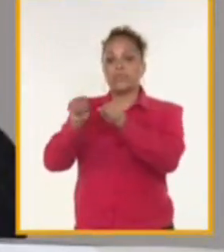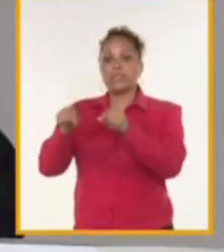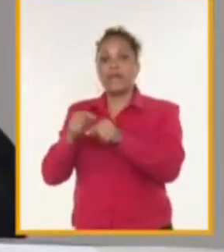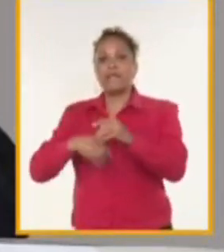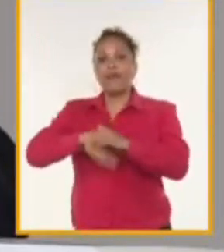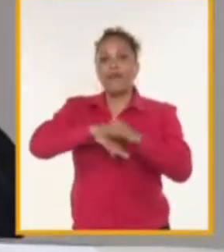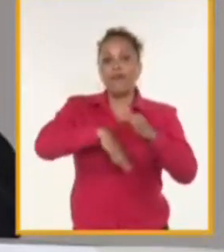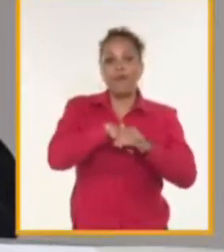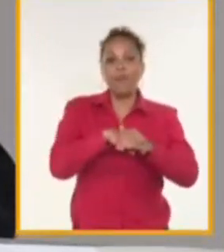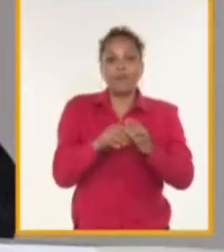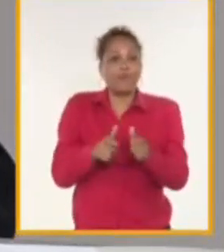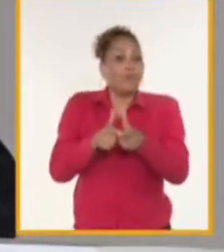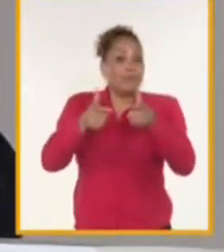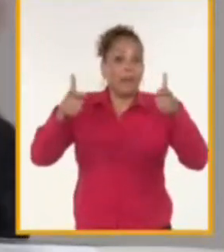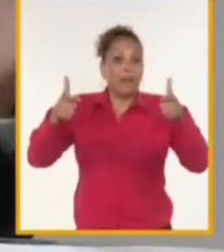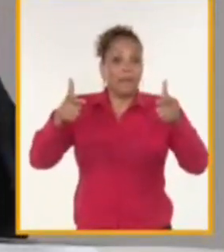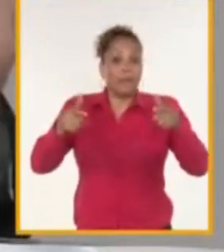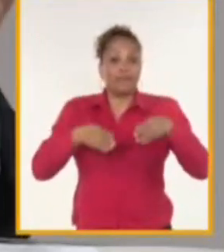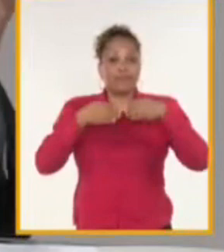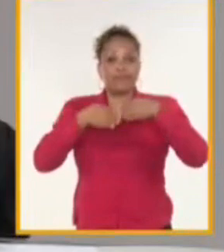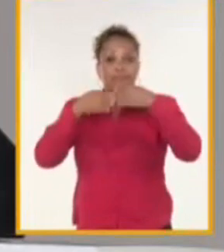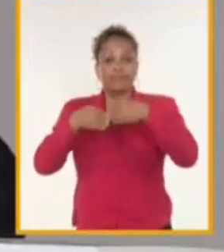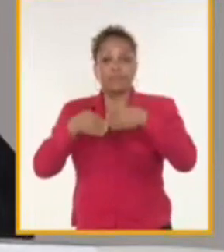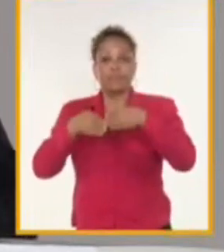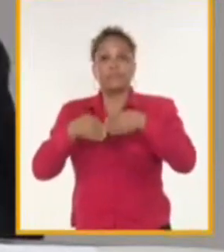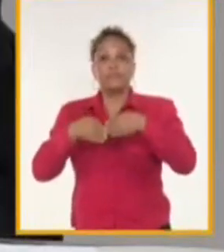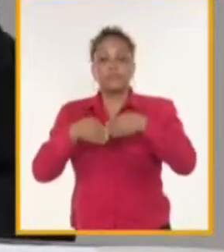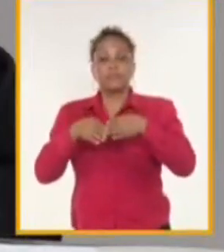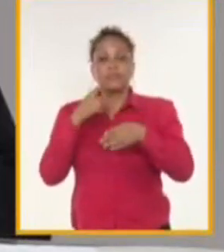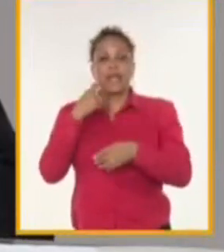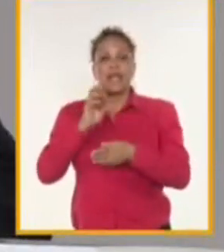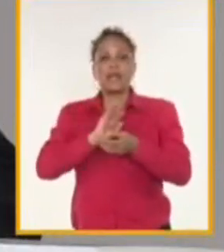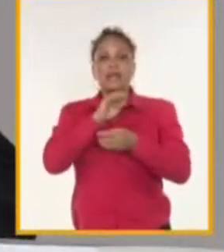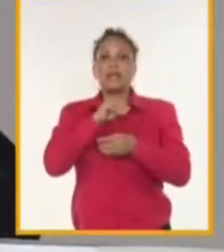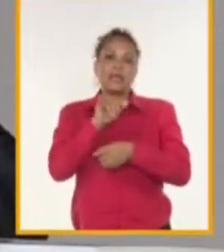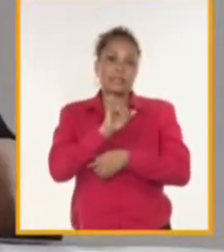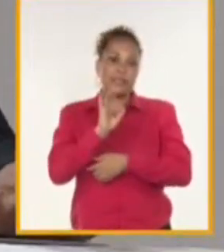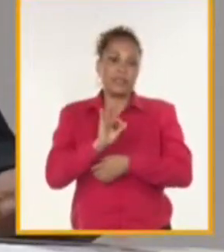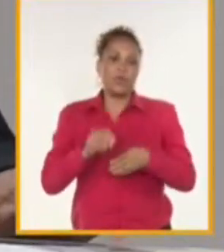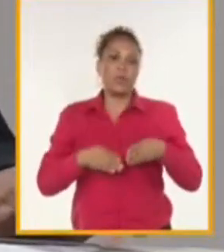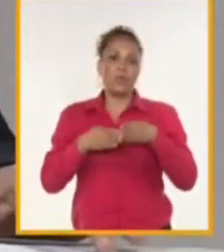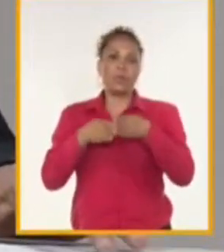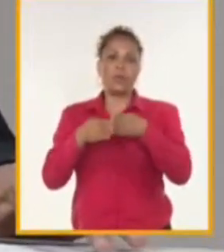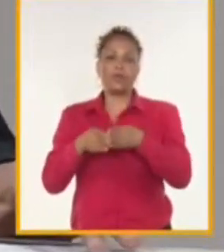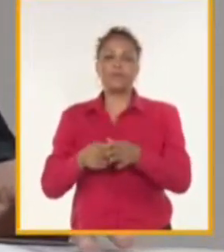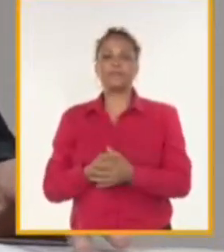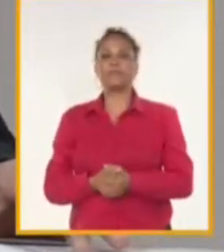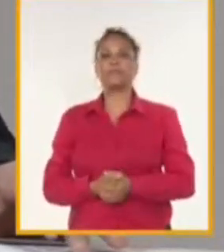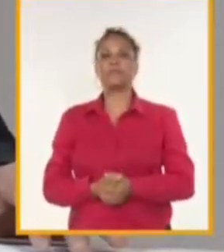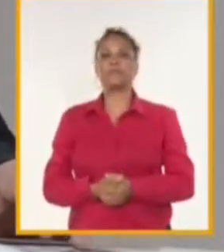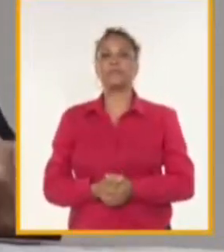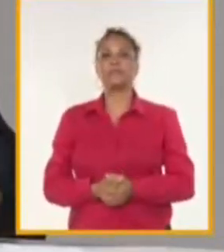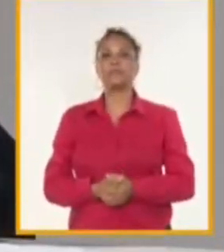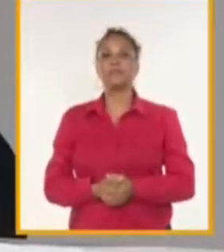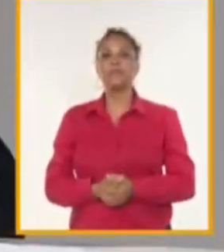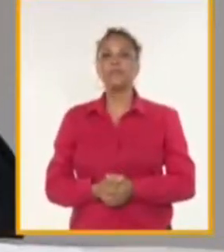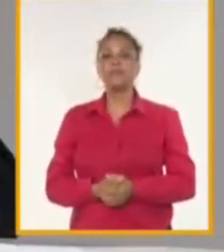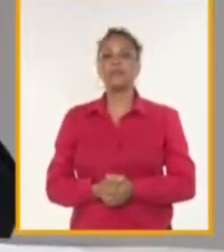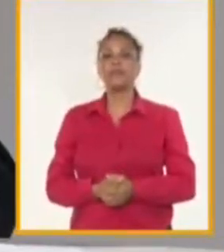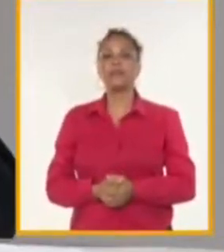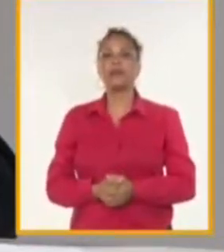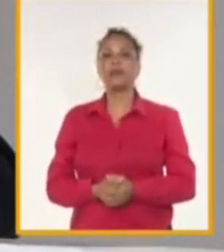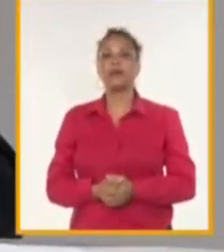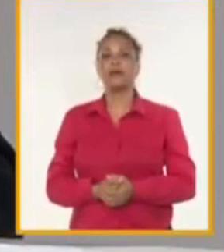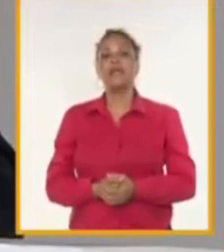más grandes que la Torre Eiffel, para tener una dimensión de qué estamos hablando. Y eso